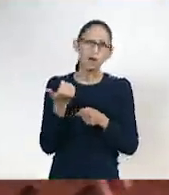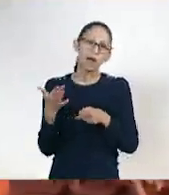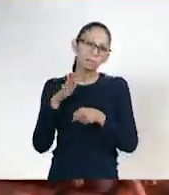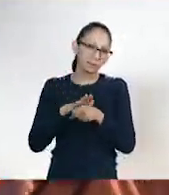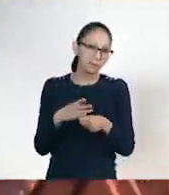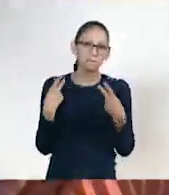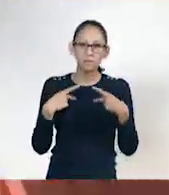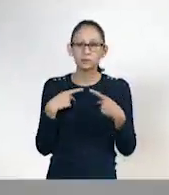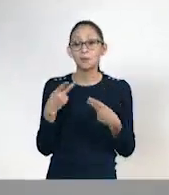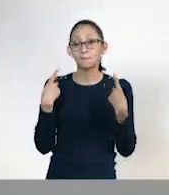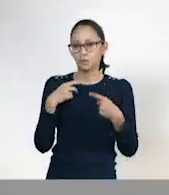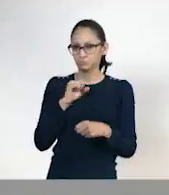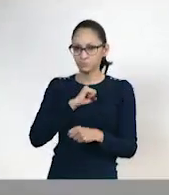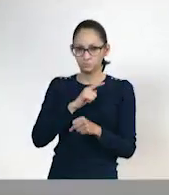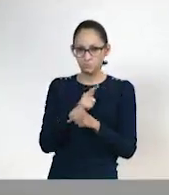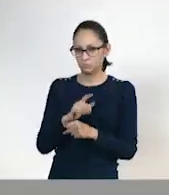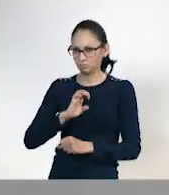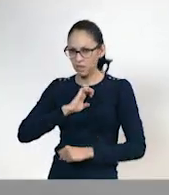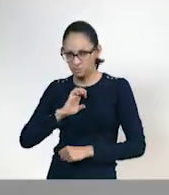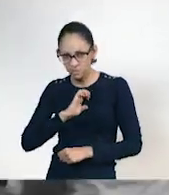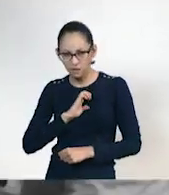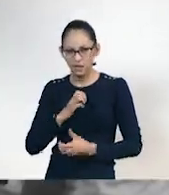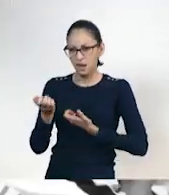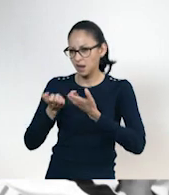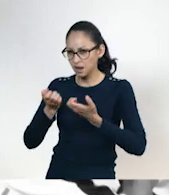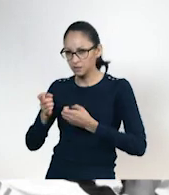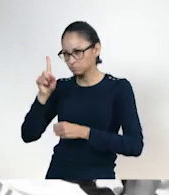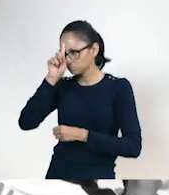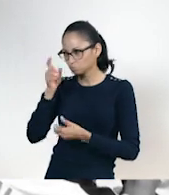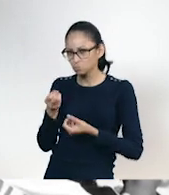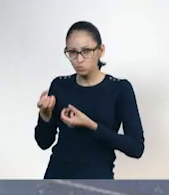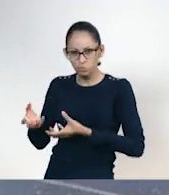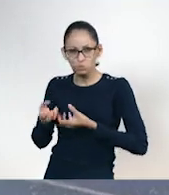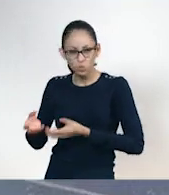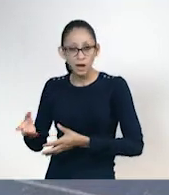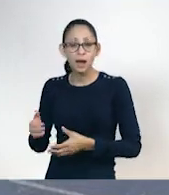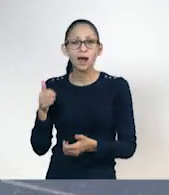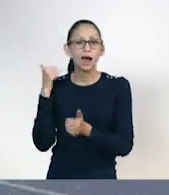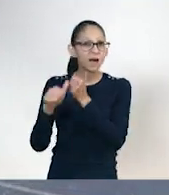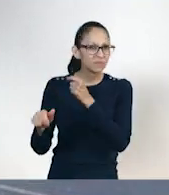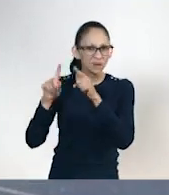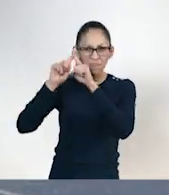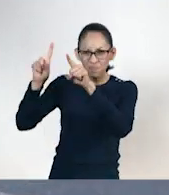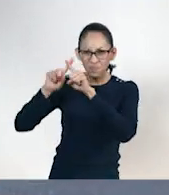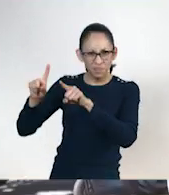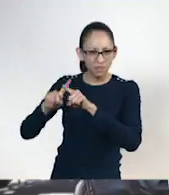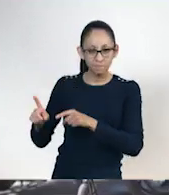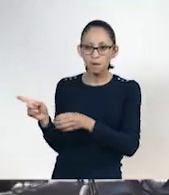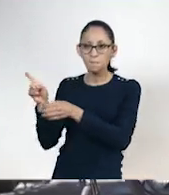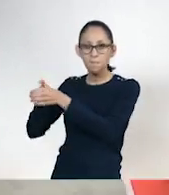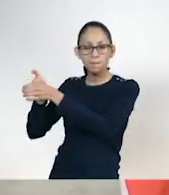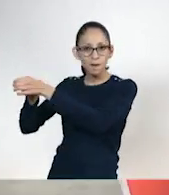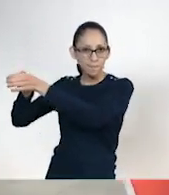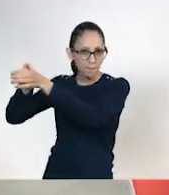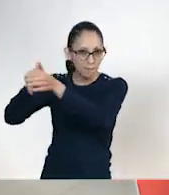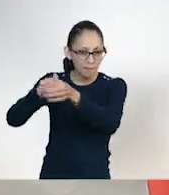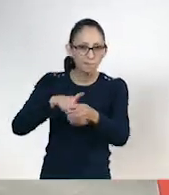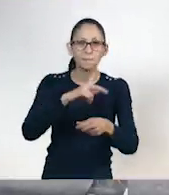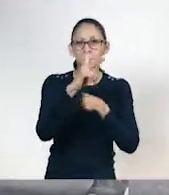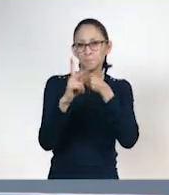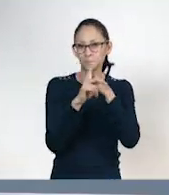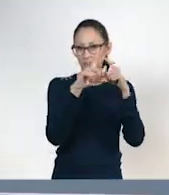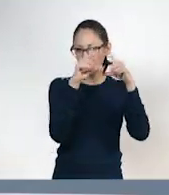entrenadores, especialistas de equipo multidisciplinario, atletas de elite y miles de atletas afiliados en toda la República Mexicana